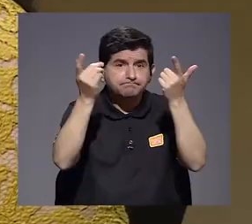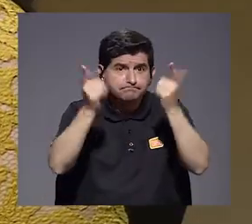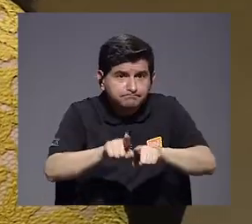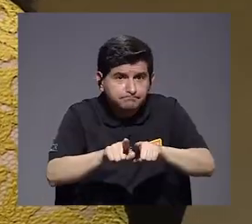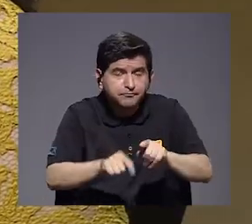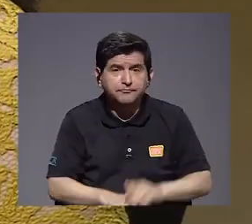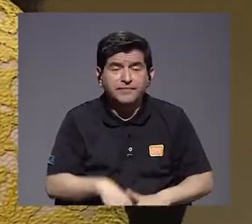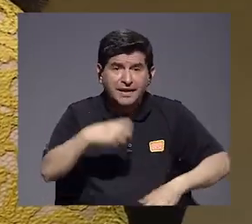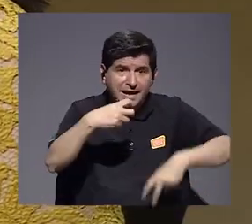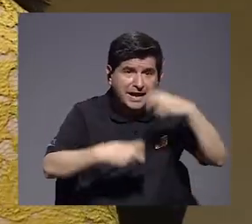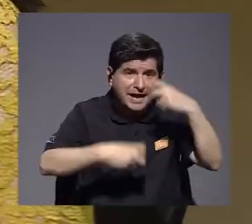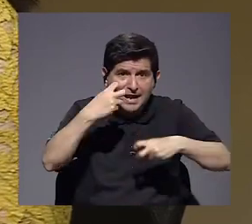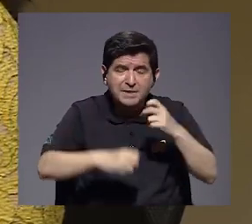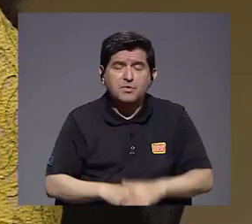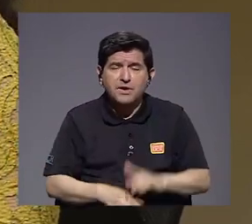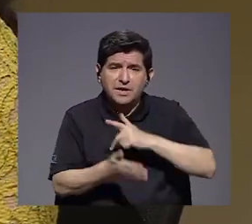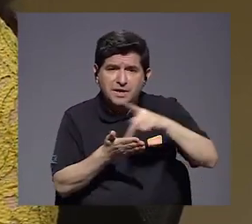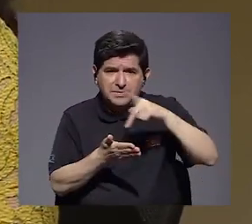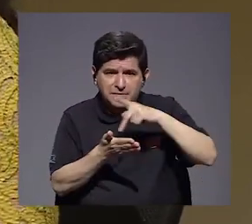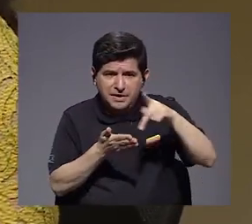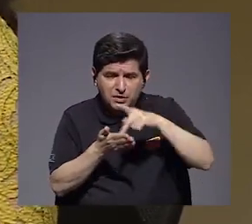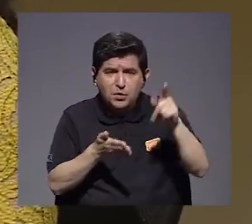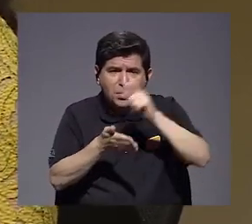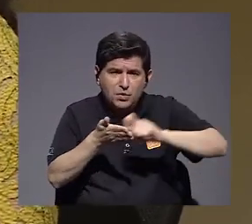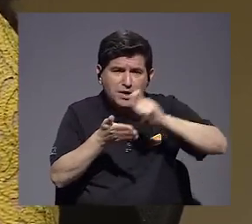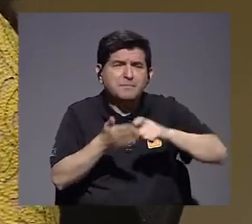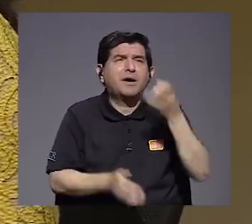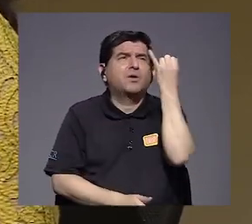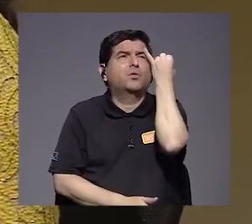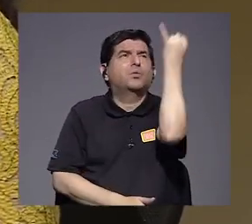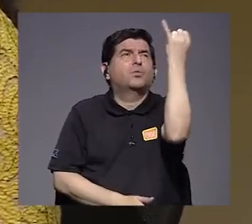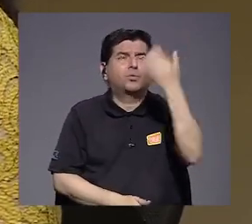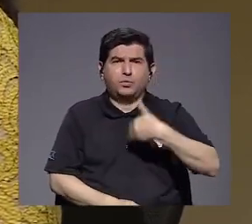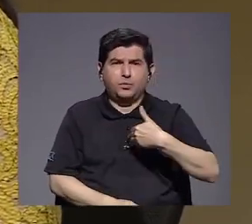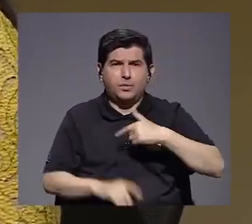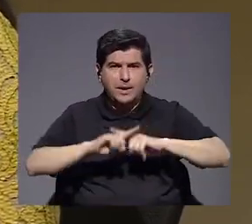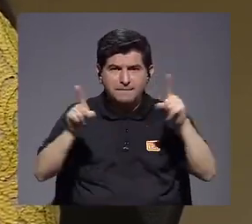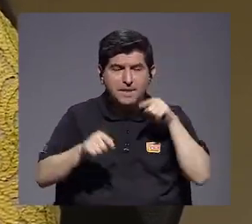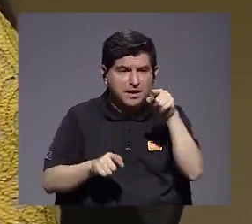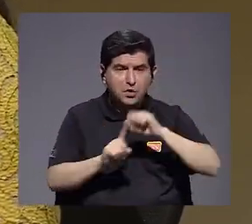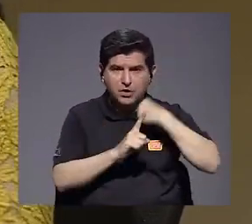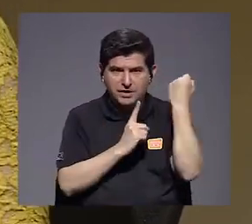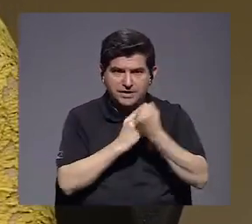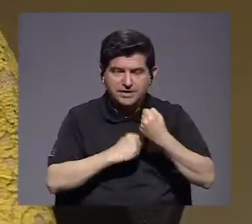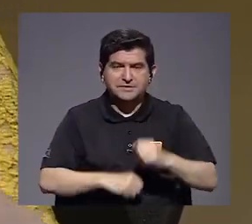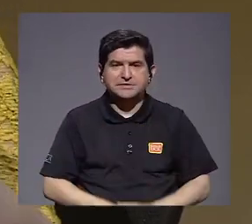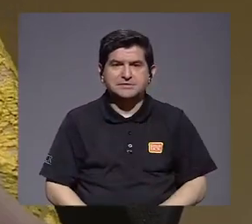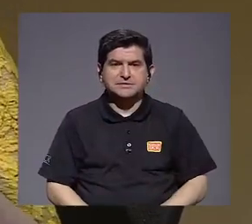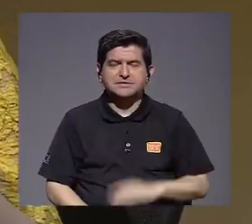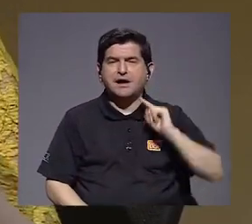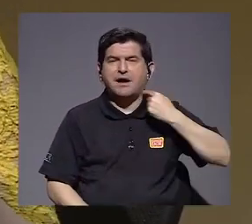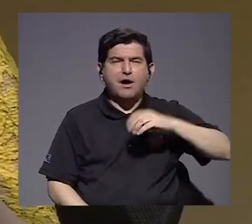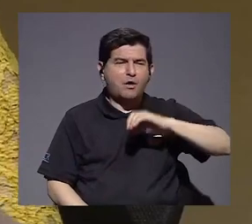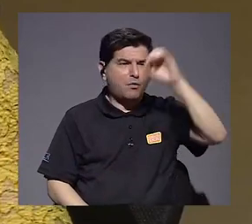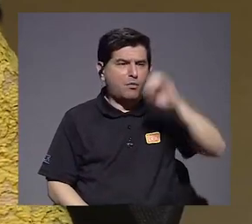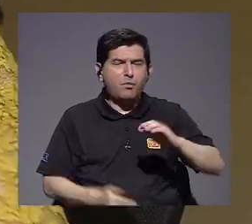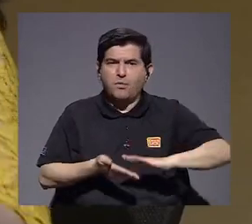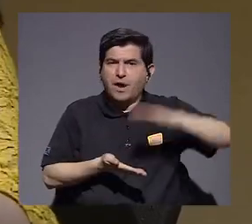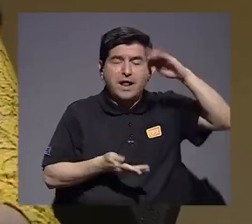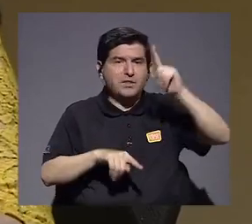lo que pasa es que el problema que hay con el salario escolar es cómo se conceptualizó, pero realmente eso fue porque en ese momento la inflación era muy